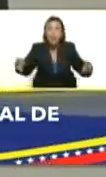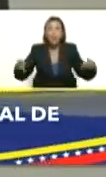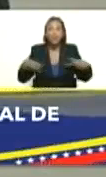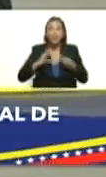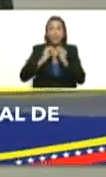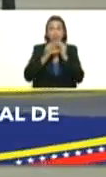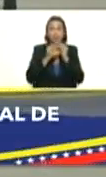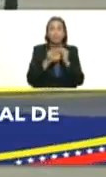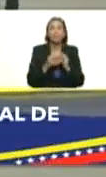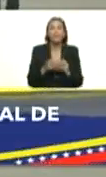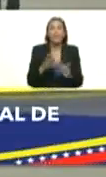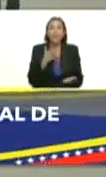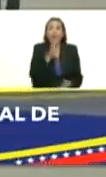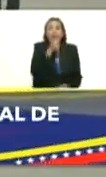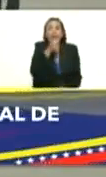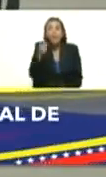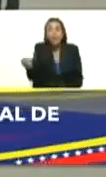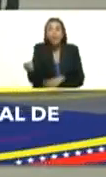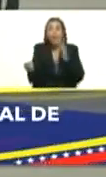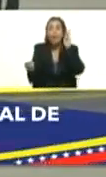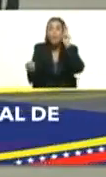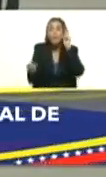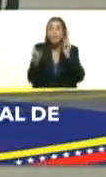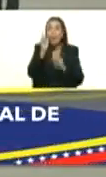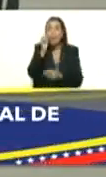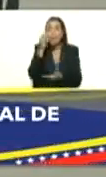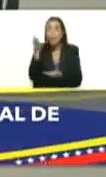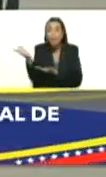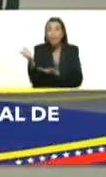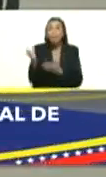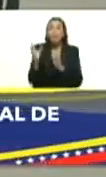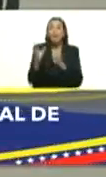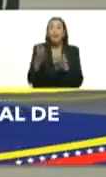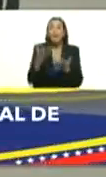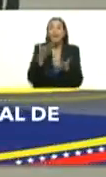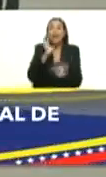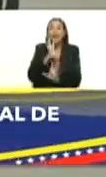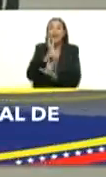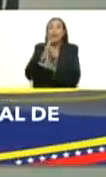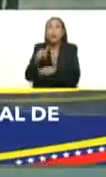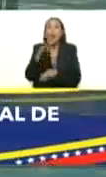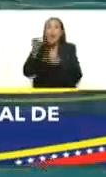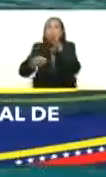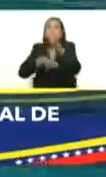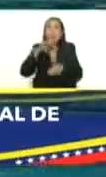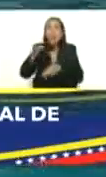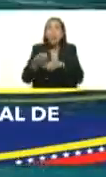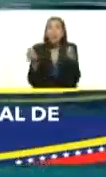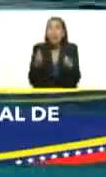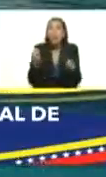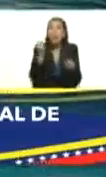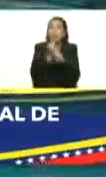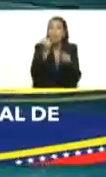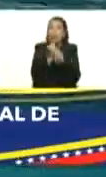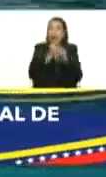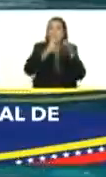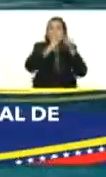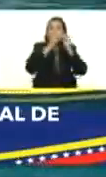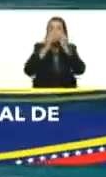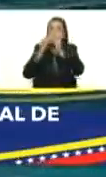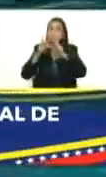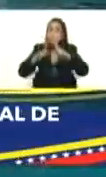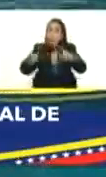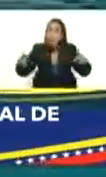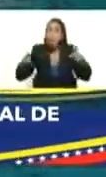me gustaría dar la palabra al profesor Francisco Garcés que ha detallado realmente cómo ha sido la recuperación de la